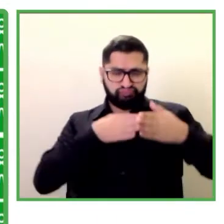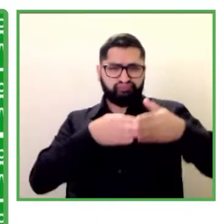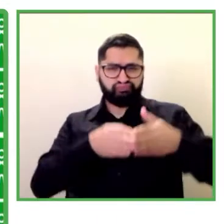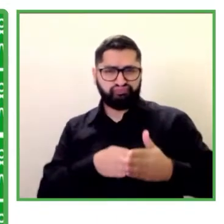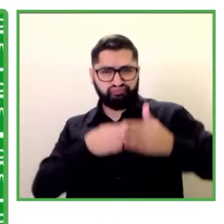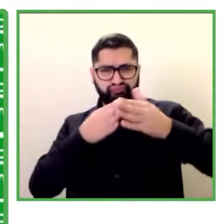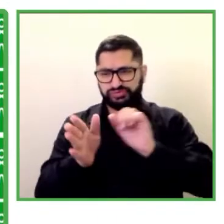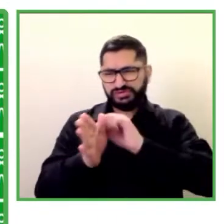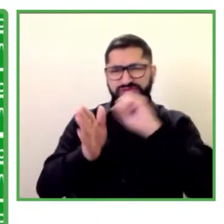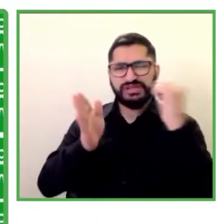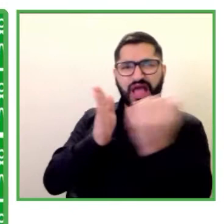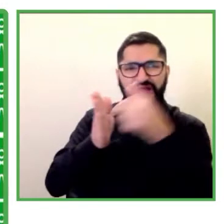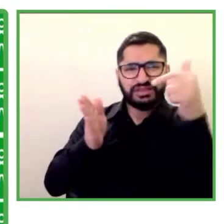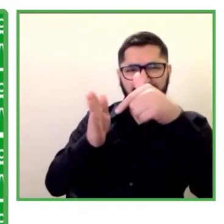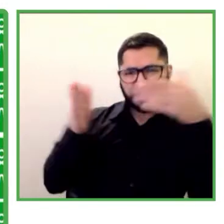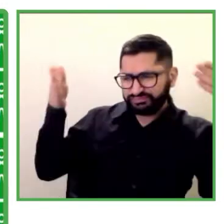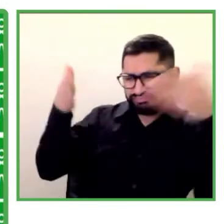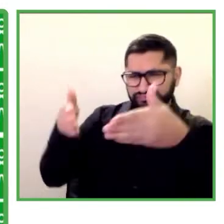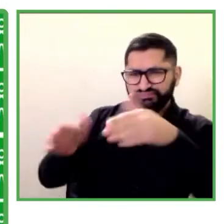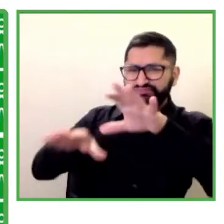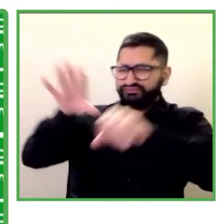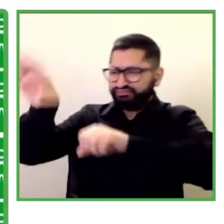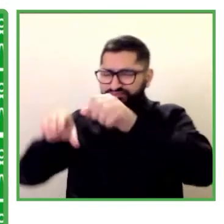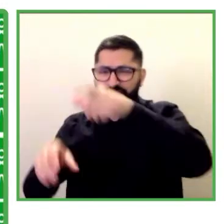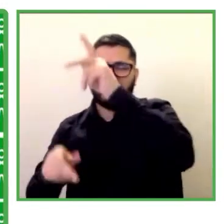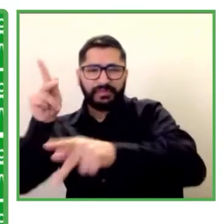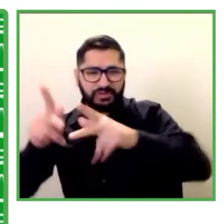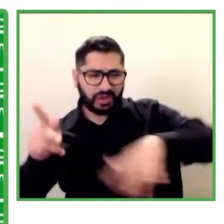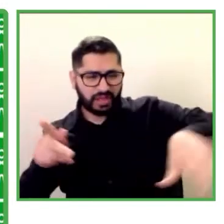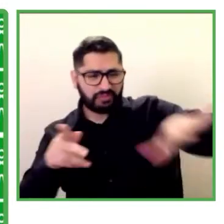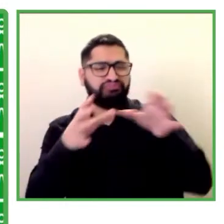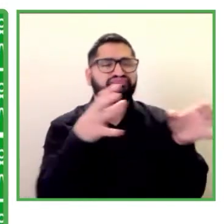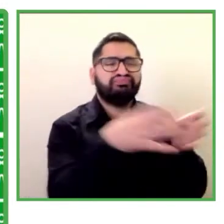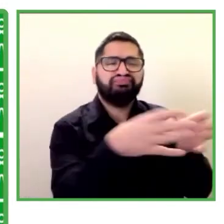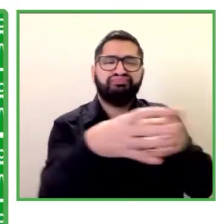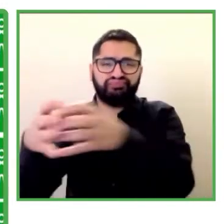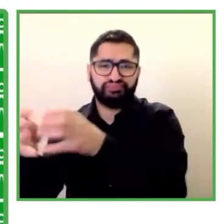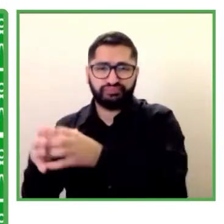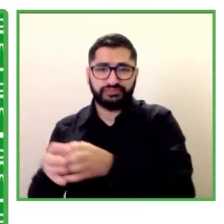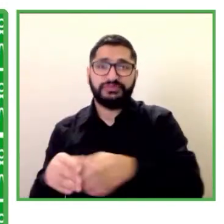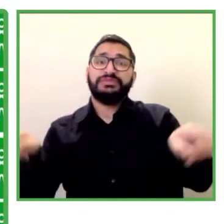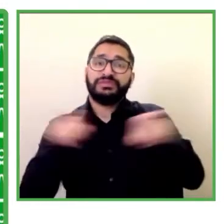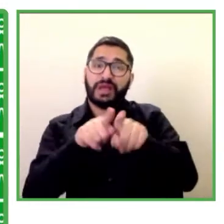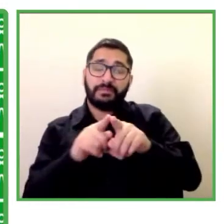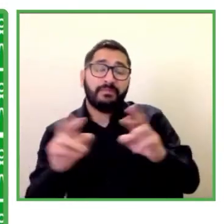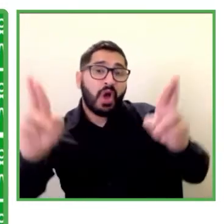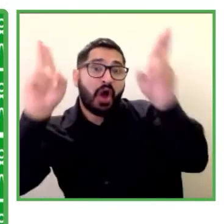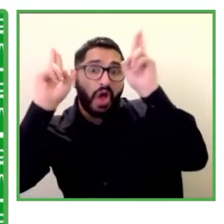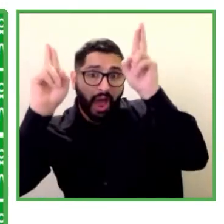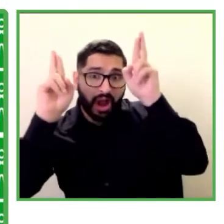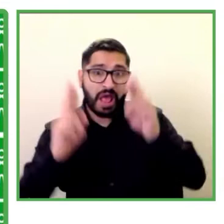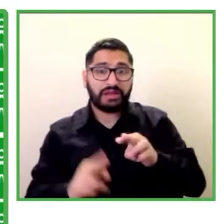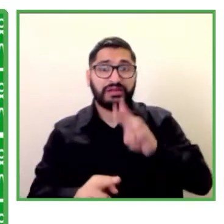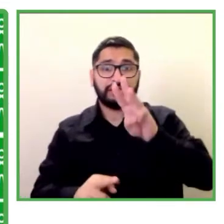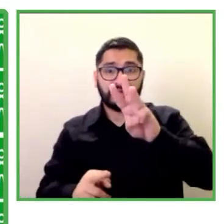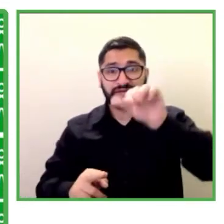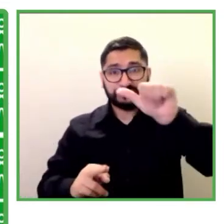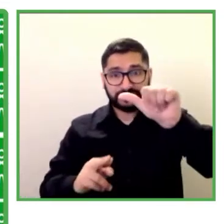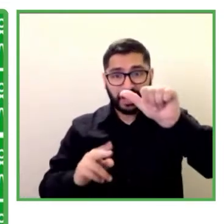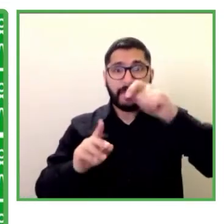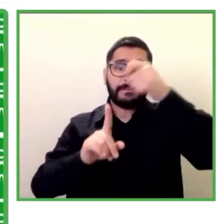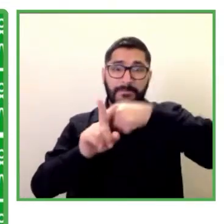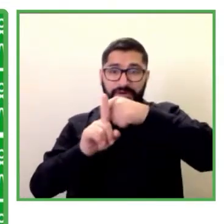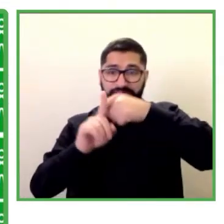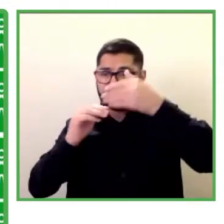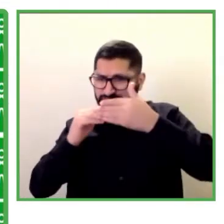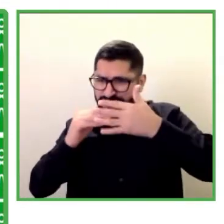los tres sectores y que tiene como fin a lo largo de los próximos 36 meses poder no solamente incluir, sino trabajar conjuntamente